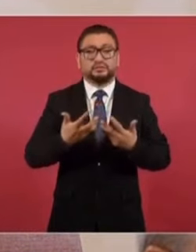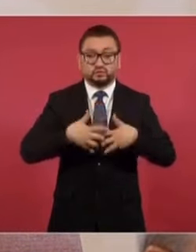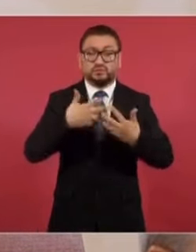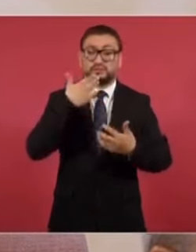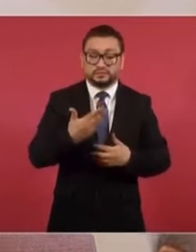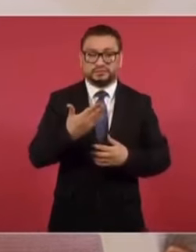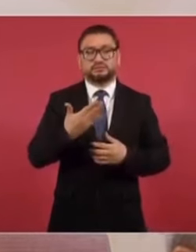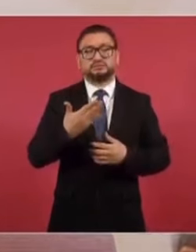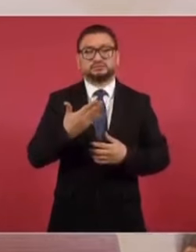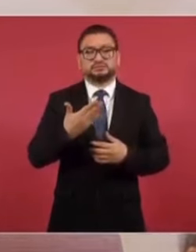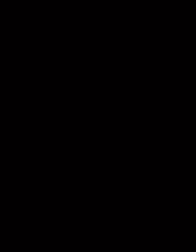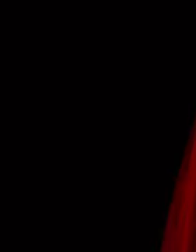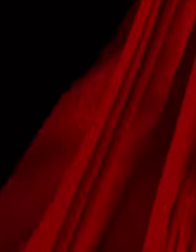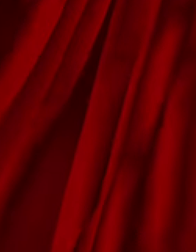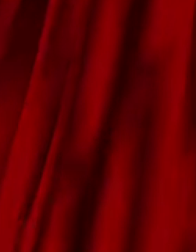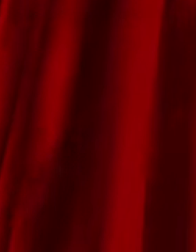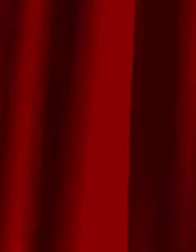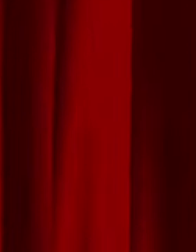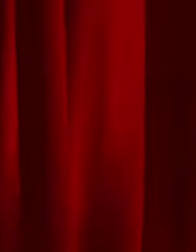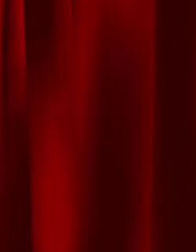no tan costoso.